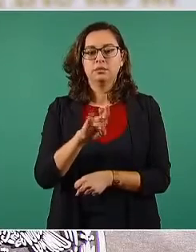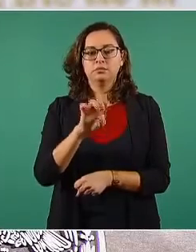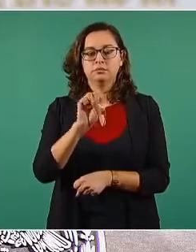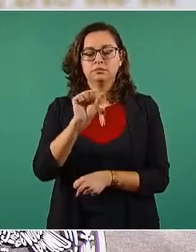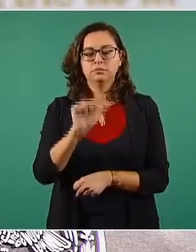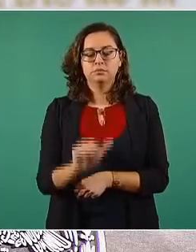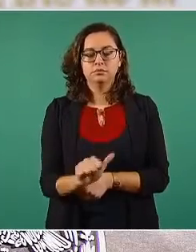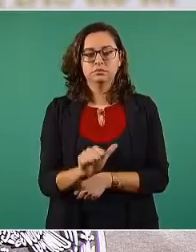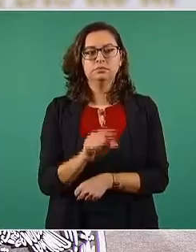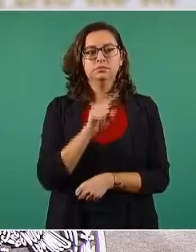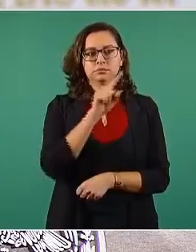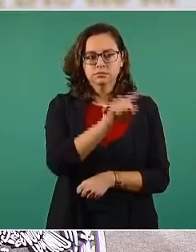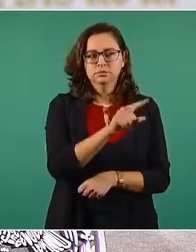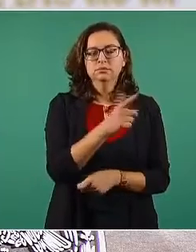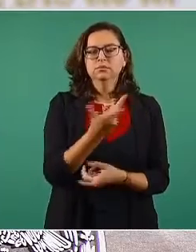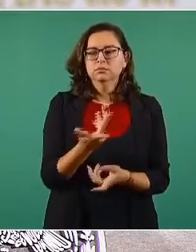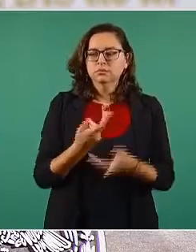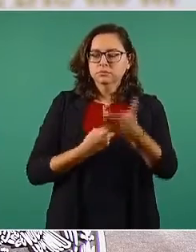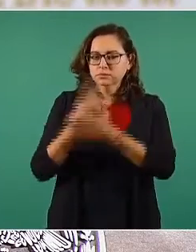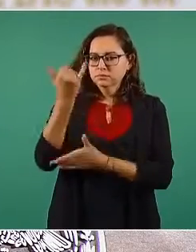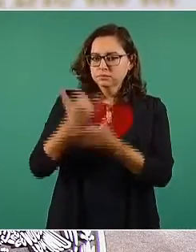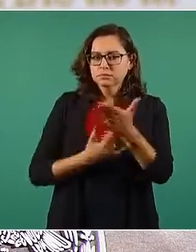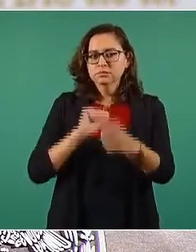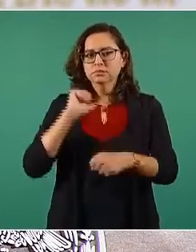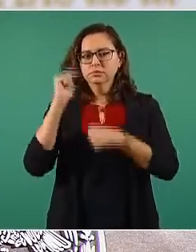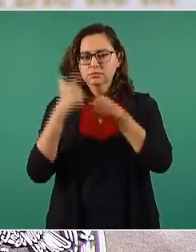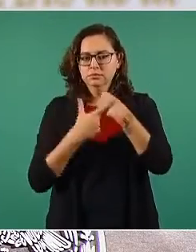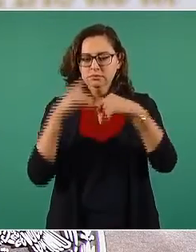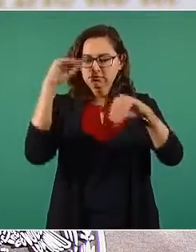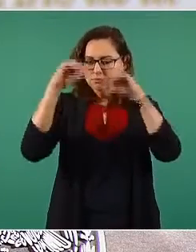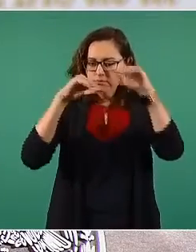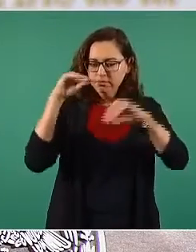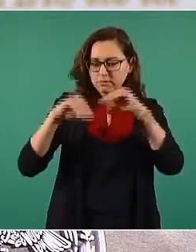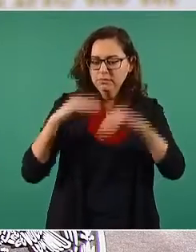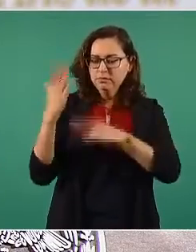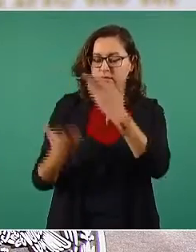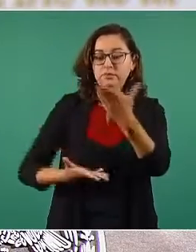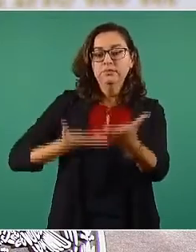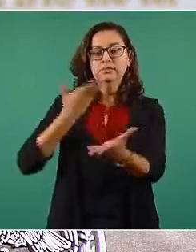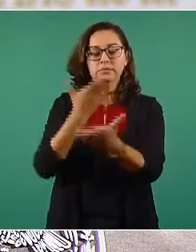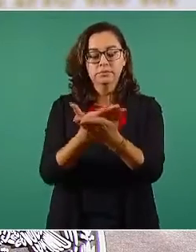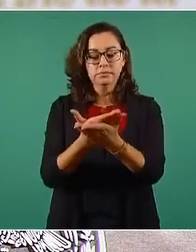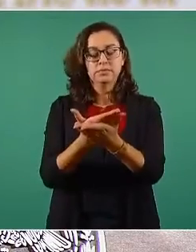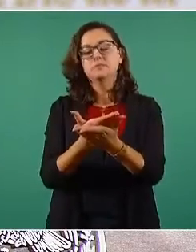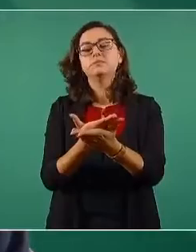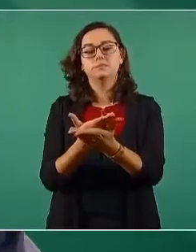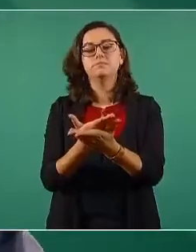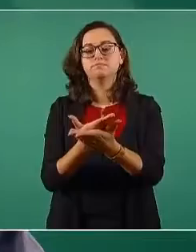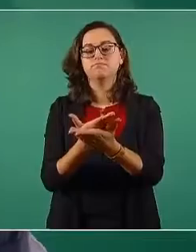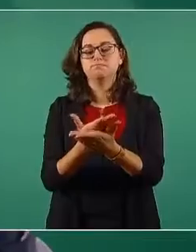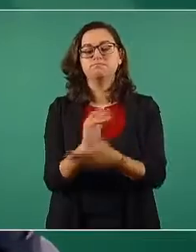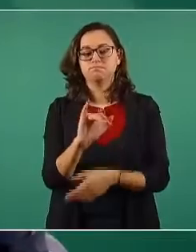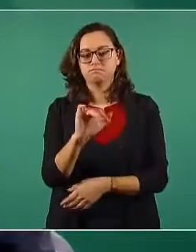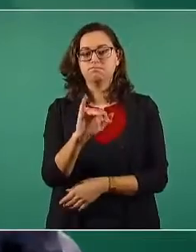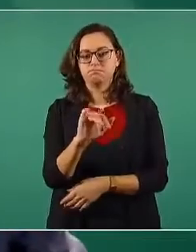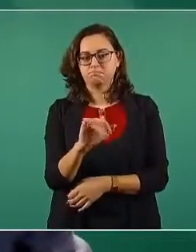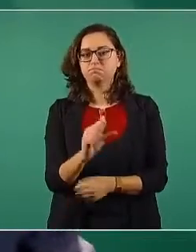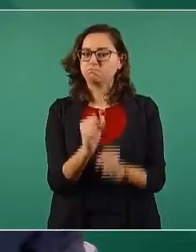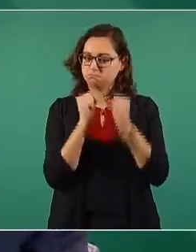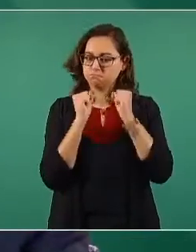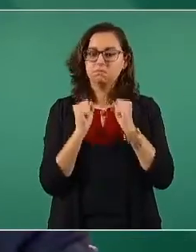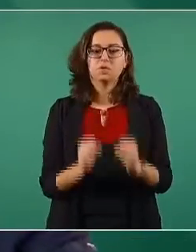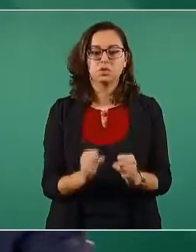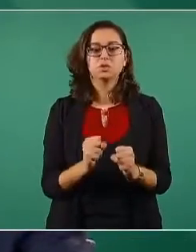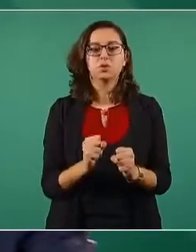la propuesta, el proyecto y vamos a garantizar